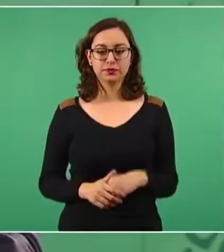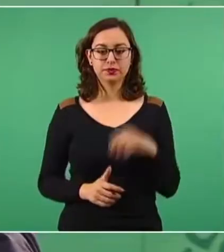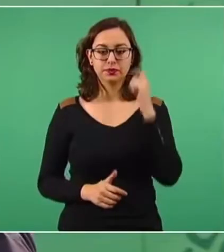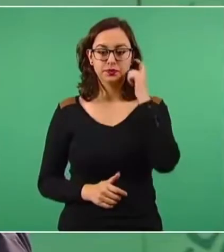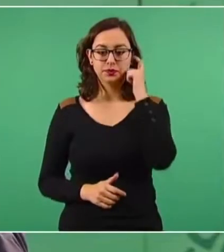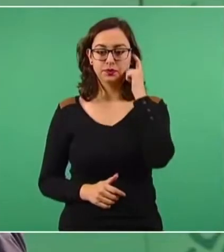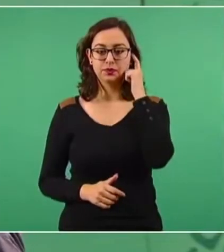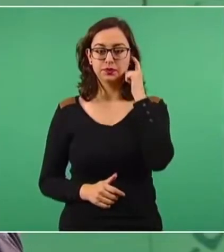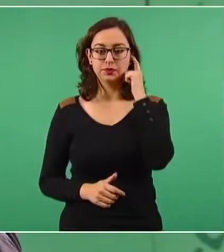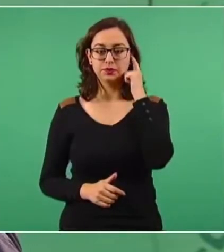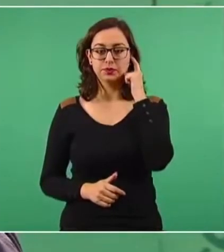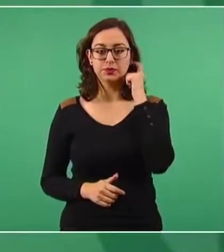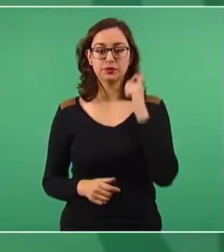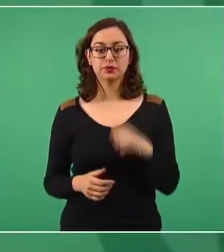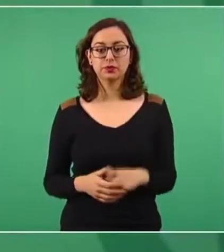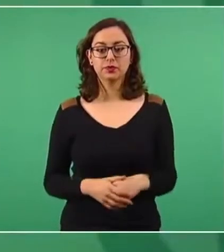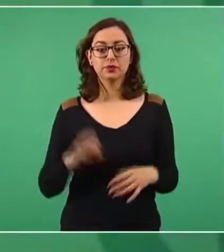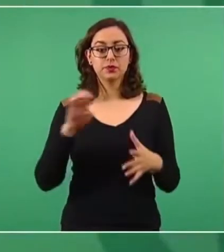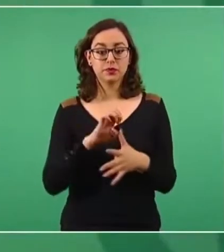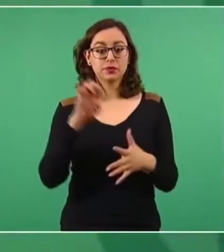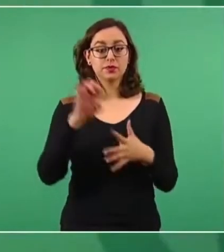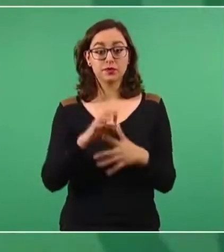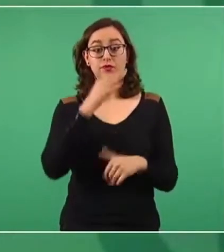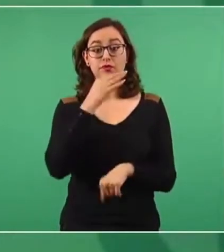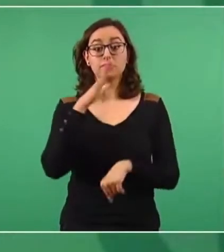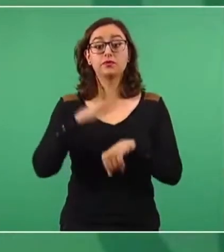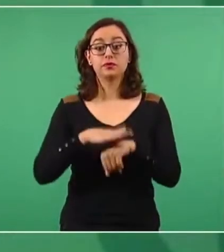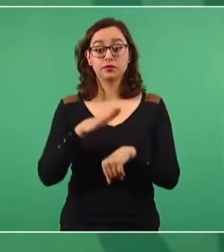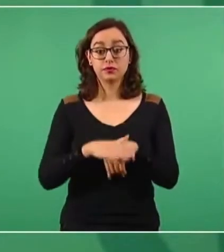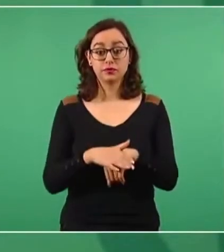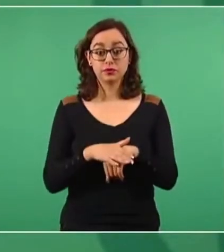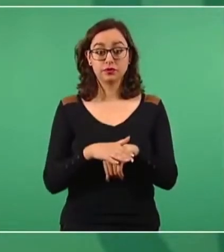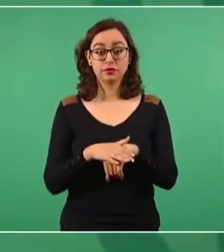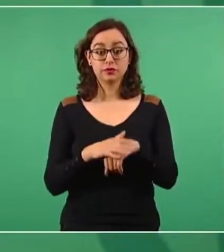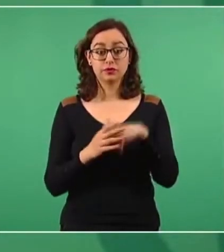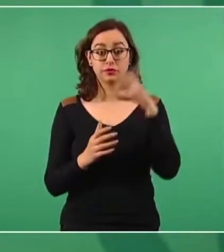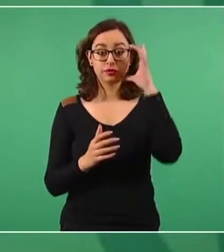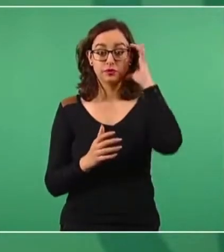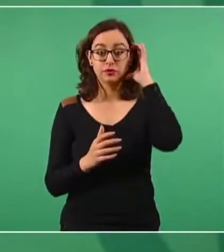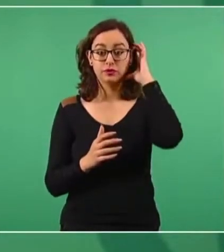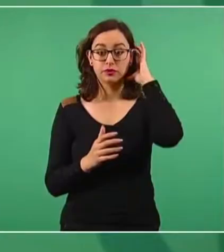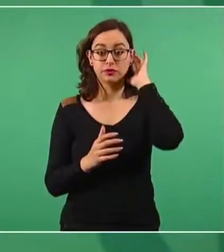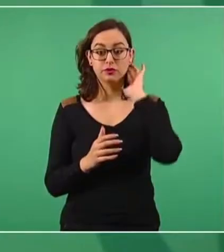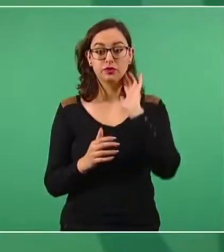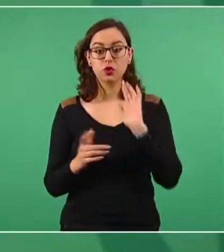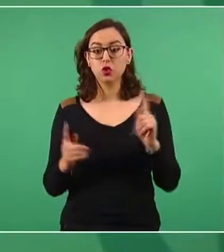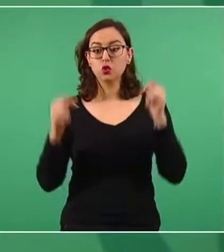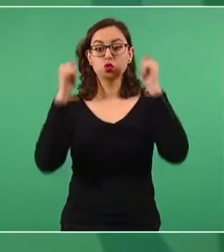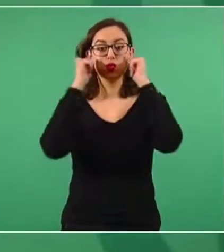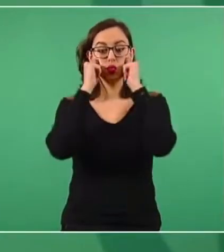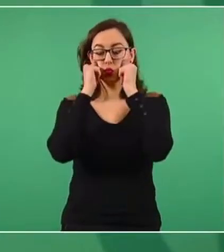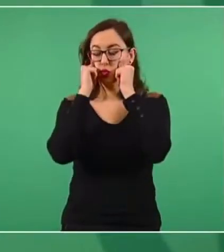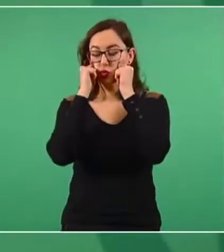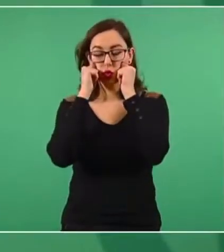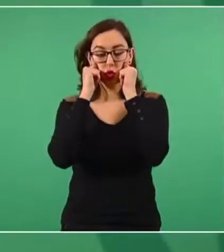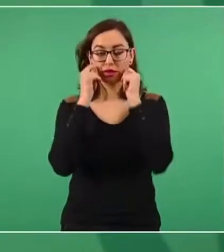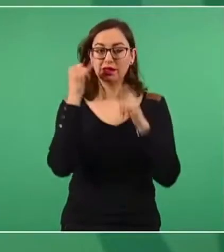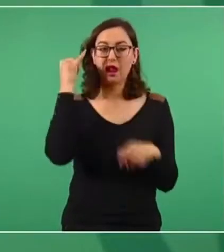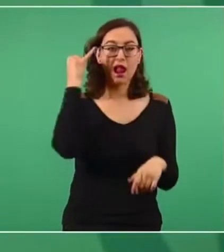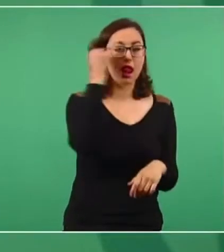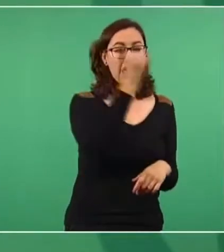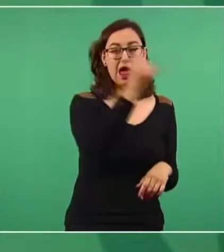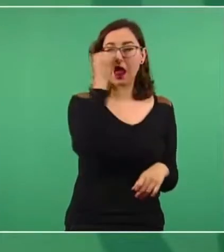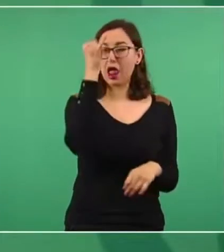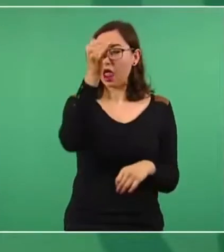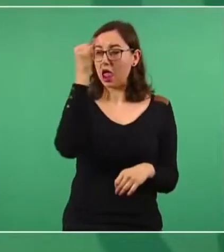mayores. Entonces, decirles que aunque estén muy lejos y